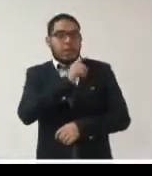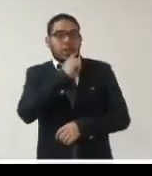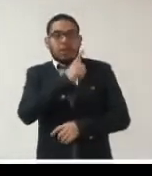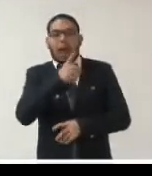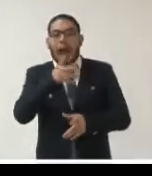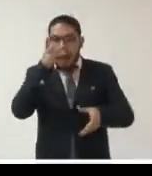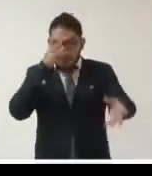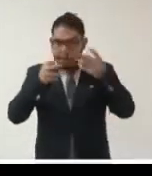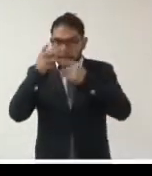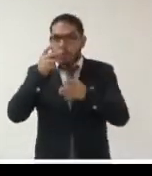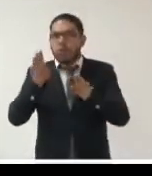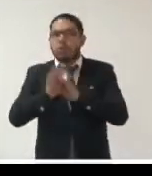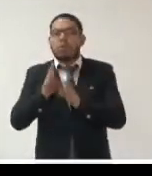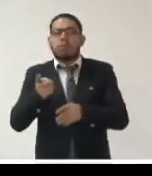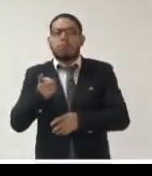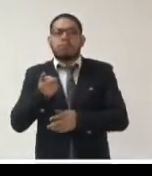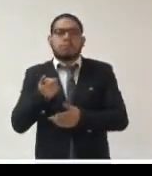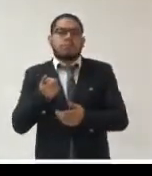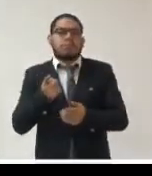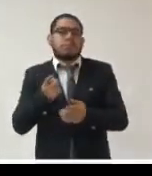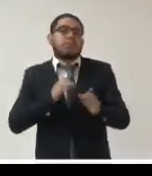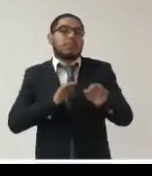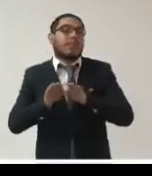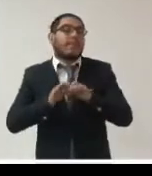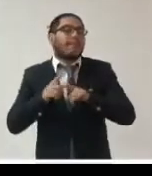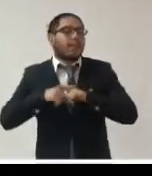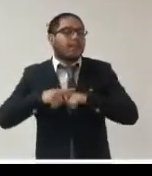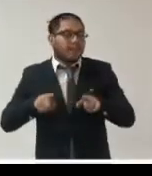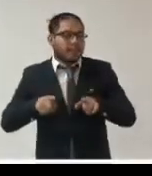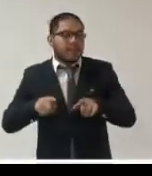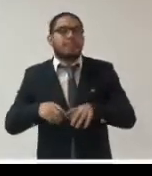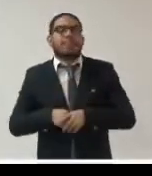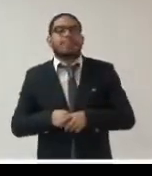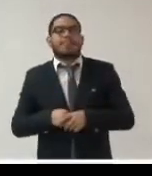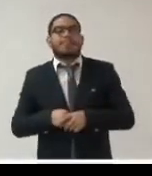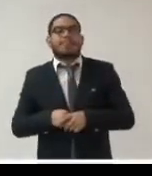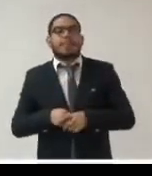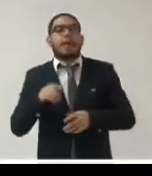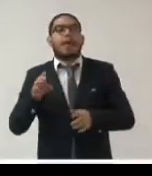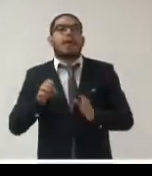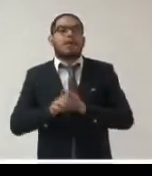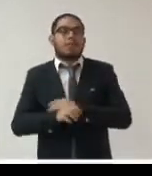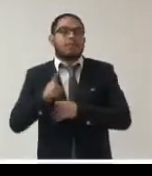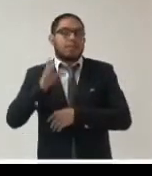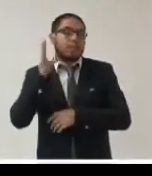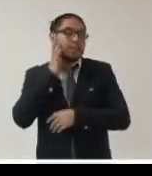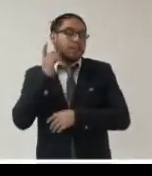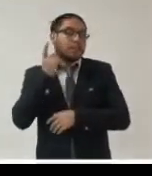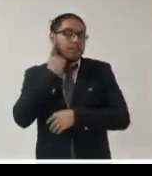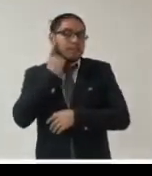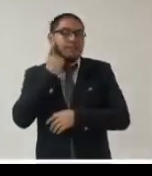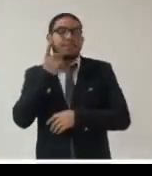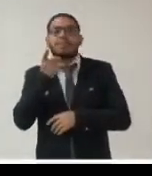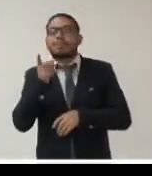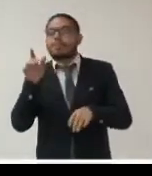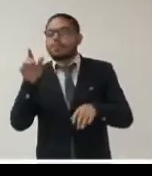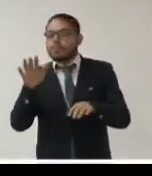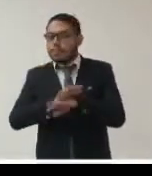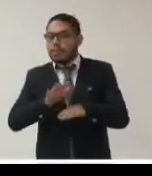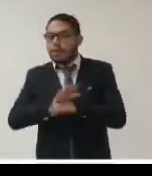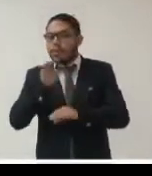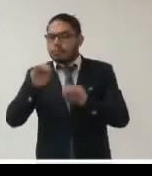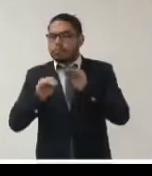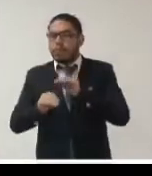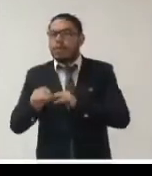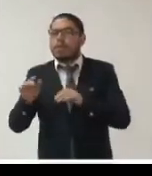aprendido a trabajar de manera diferente en este tono cámara de diputados aprobó modificaciones a la ley del trabajo